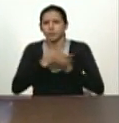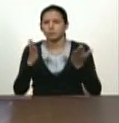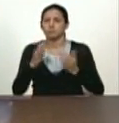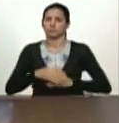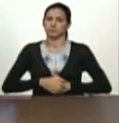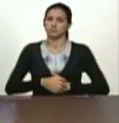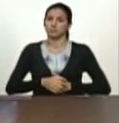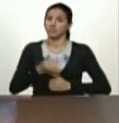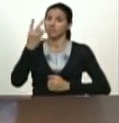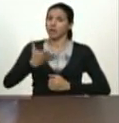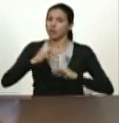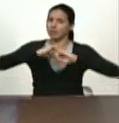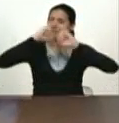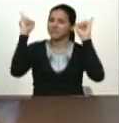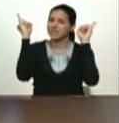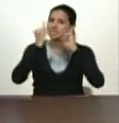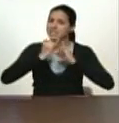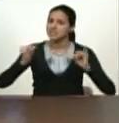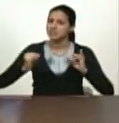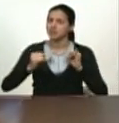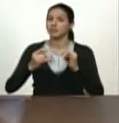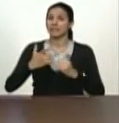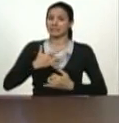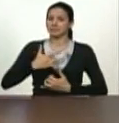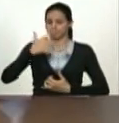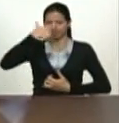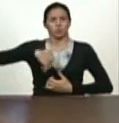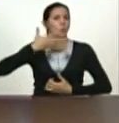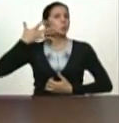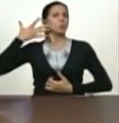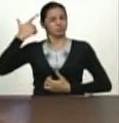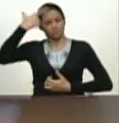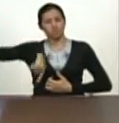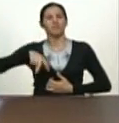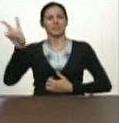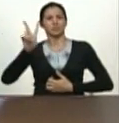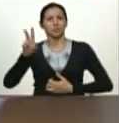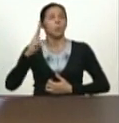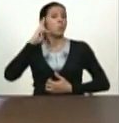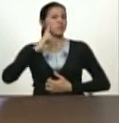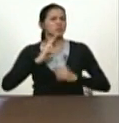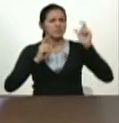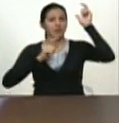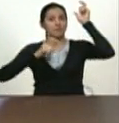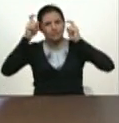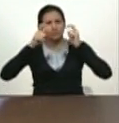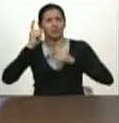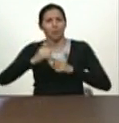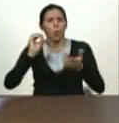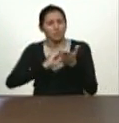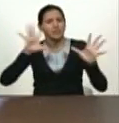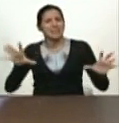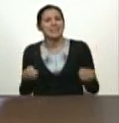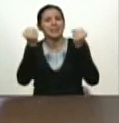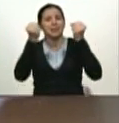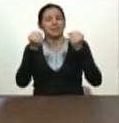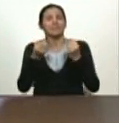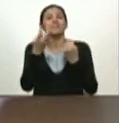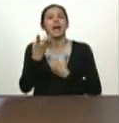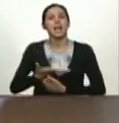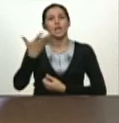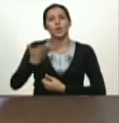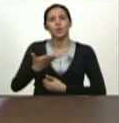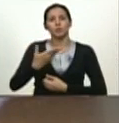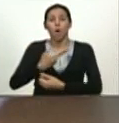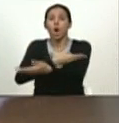El valor de la felicidad y el orgullo de sentirse venezolano, bolivariano, chavista. Los valores de